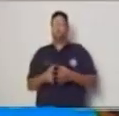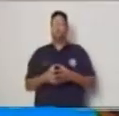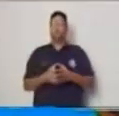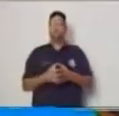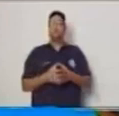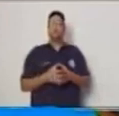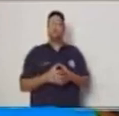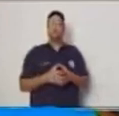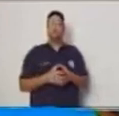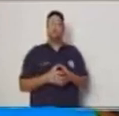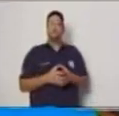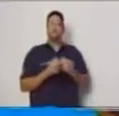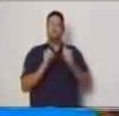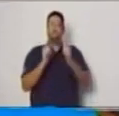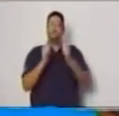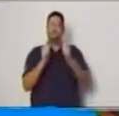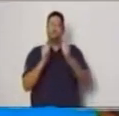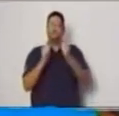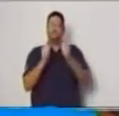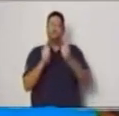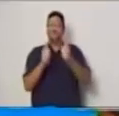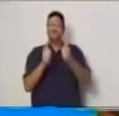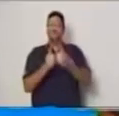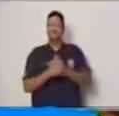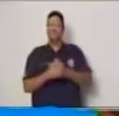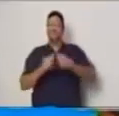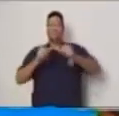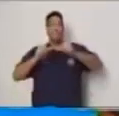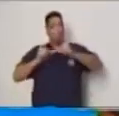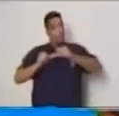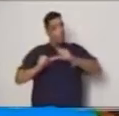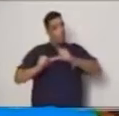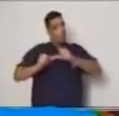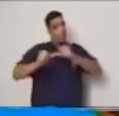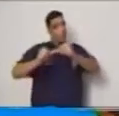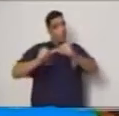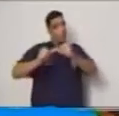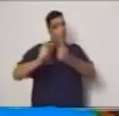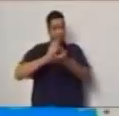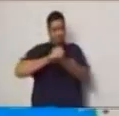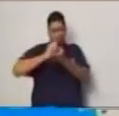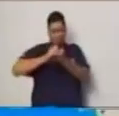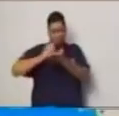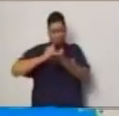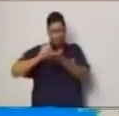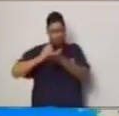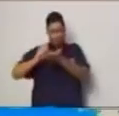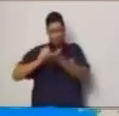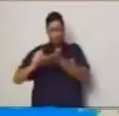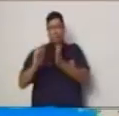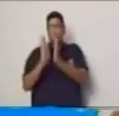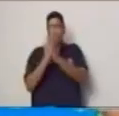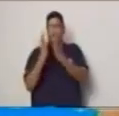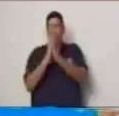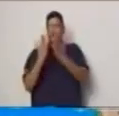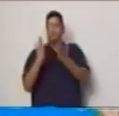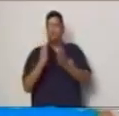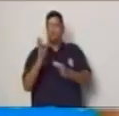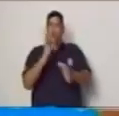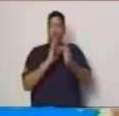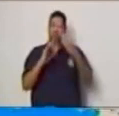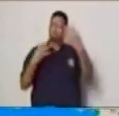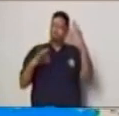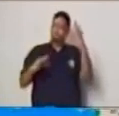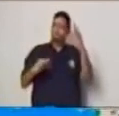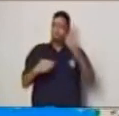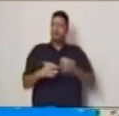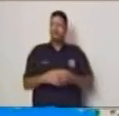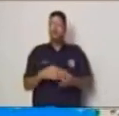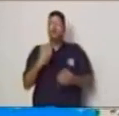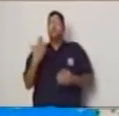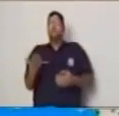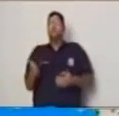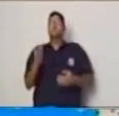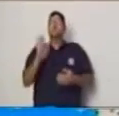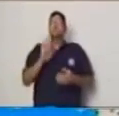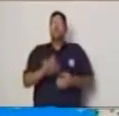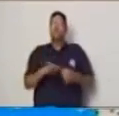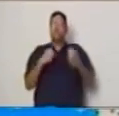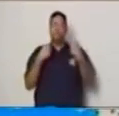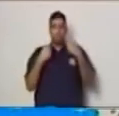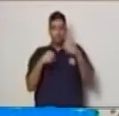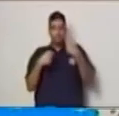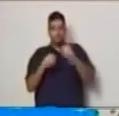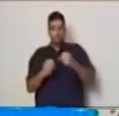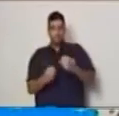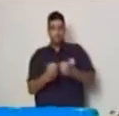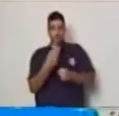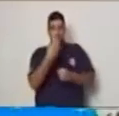muy bien hay que seguirlos anotando en el cuaderno o en las hojas luego realizar los pares